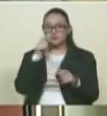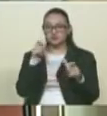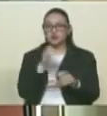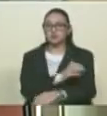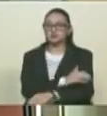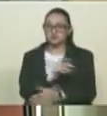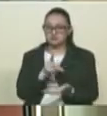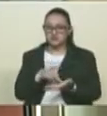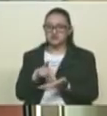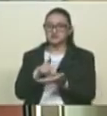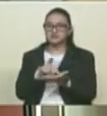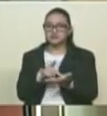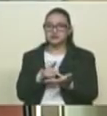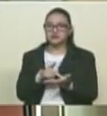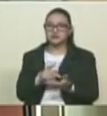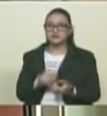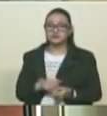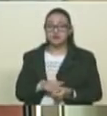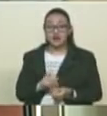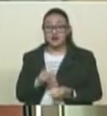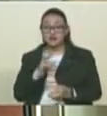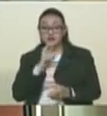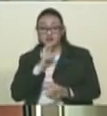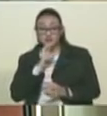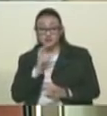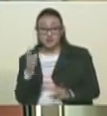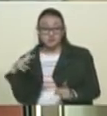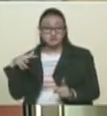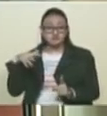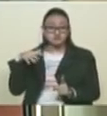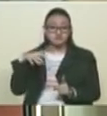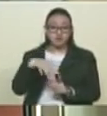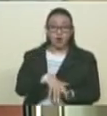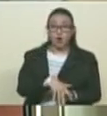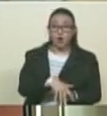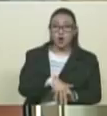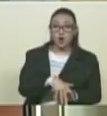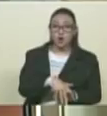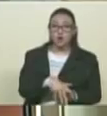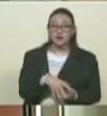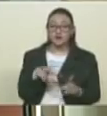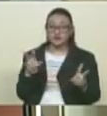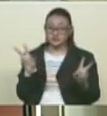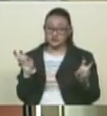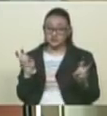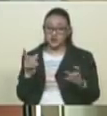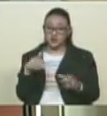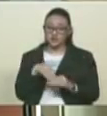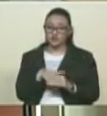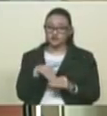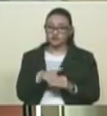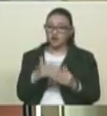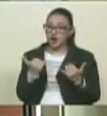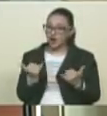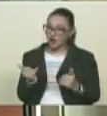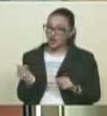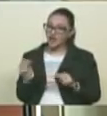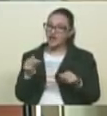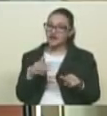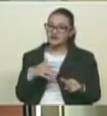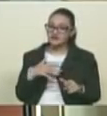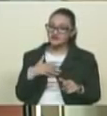venezolana. Como recibieron una paliza, hay que decirlo así, en términos electorales y en términos de votación, entonces ahora vuelven a